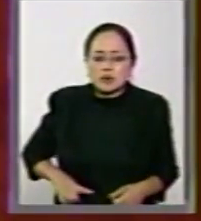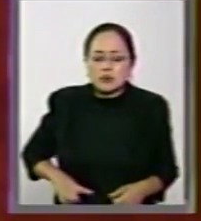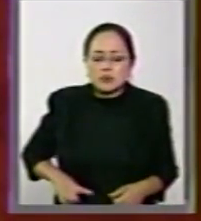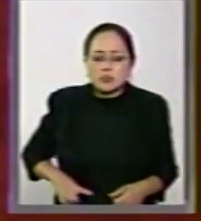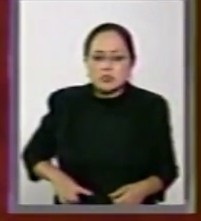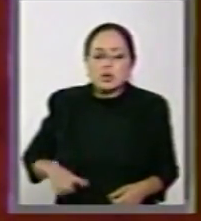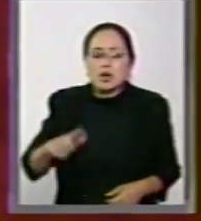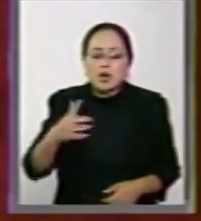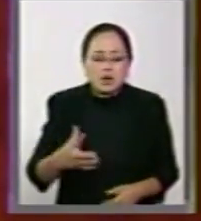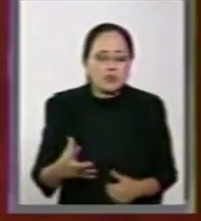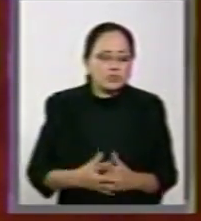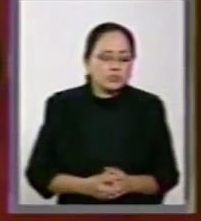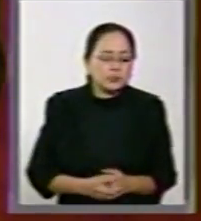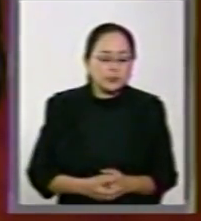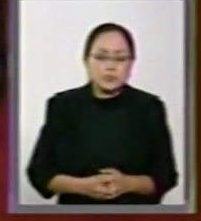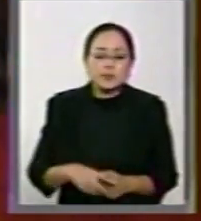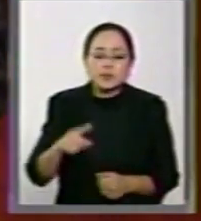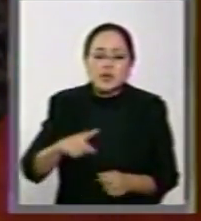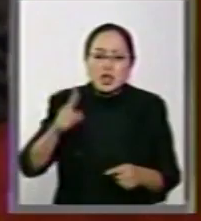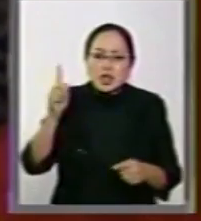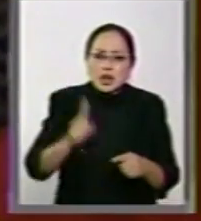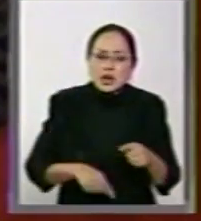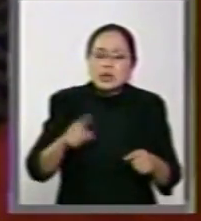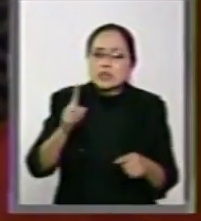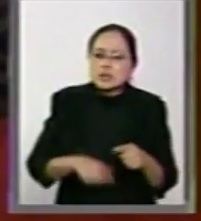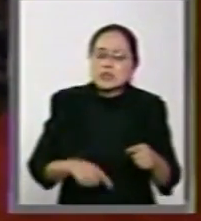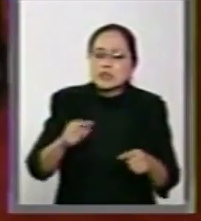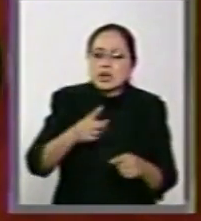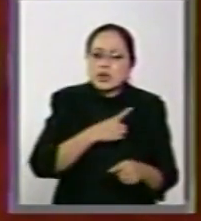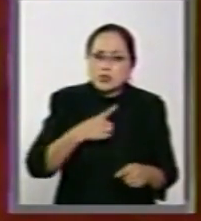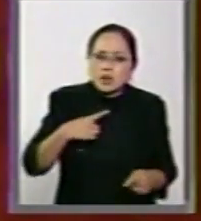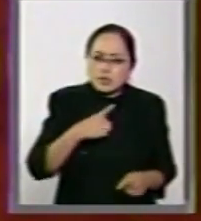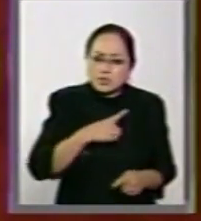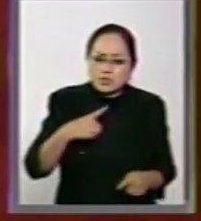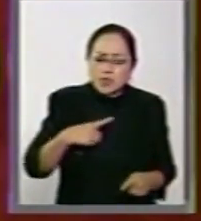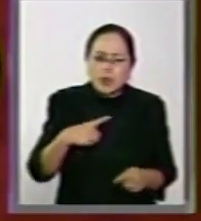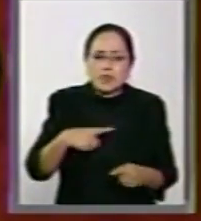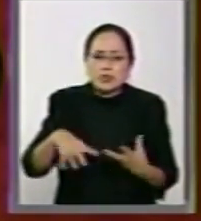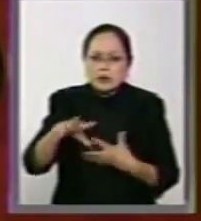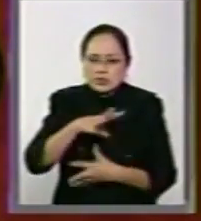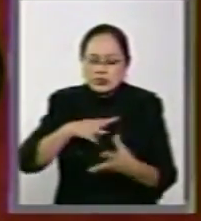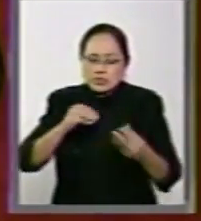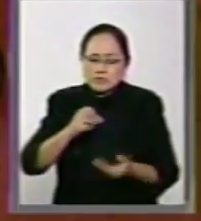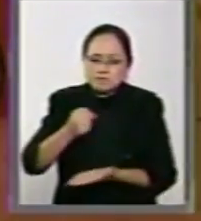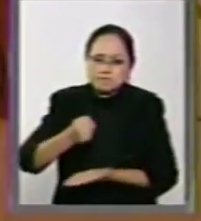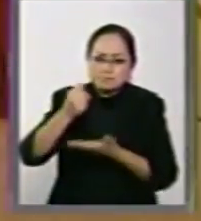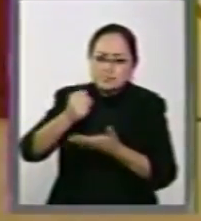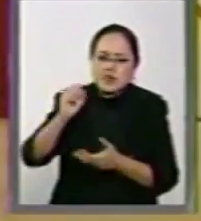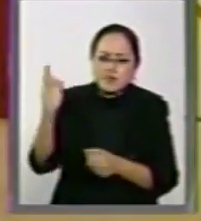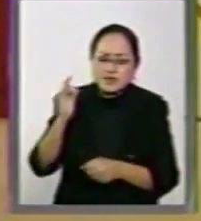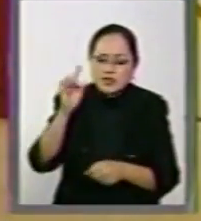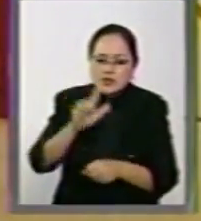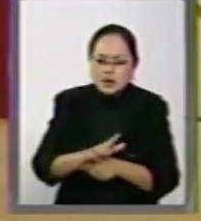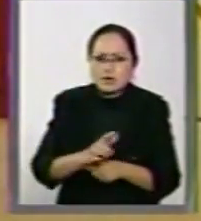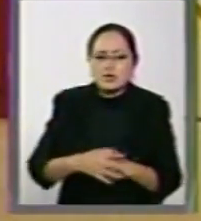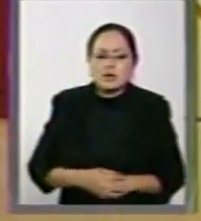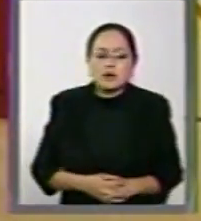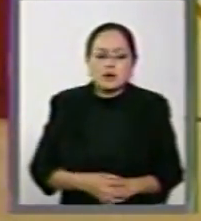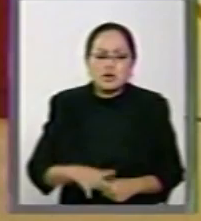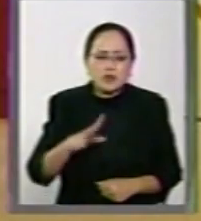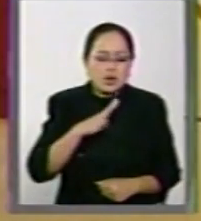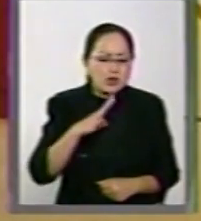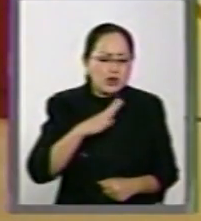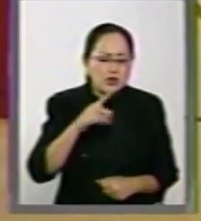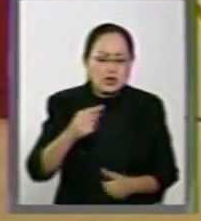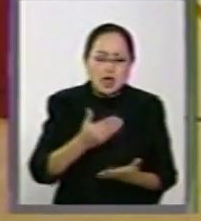Acortándoles su capacidad de endeudamiento, regateándoles los recursos federales. Se habla ahora del fondo de